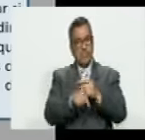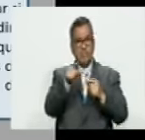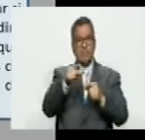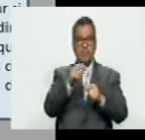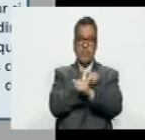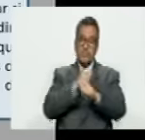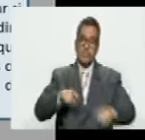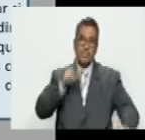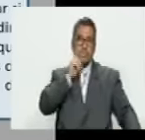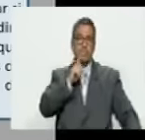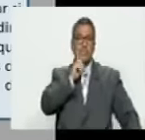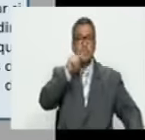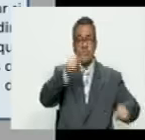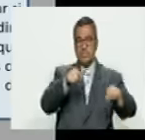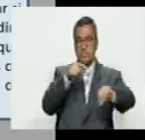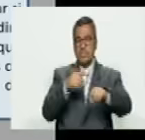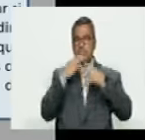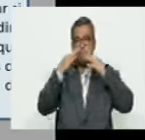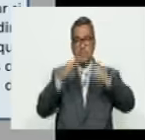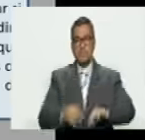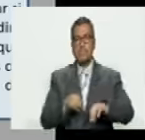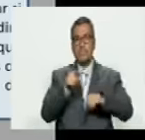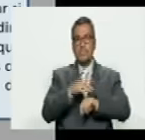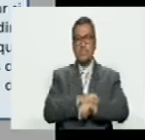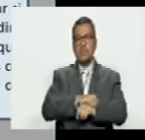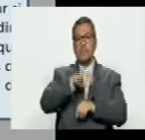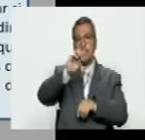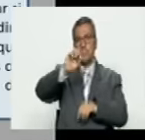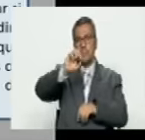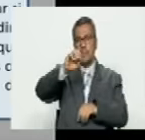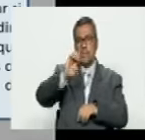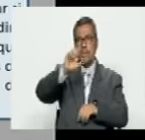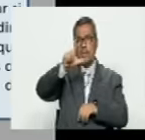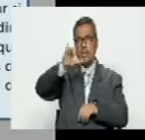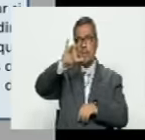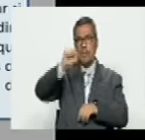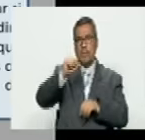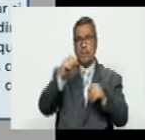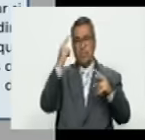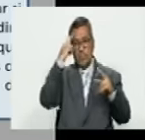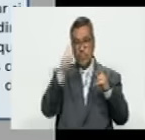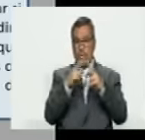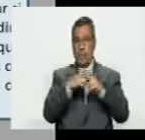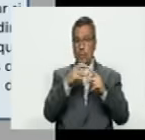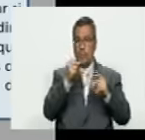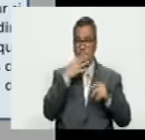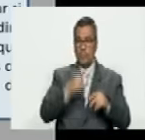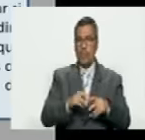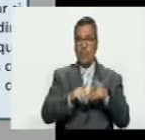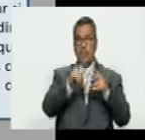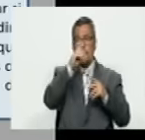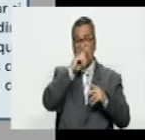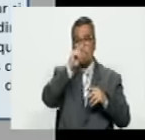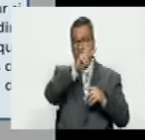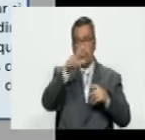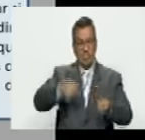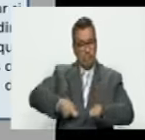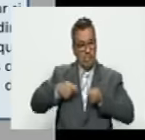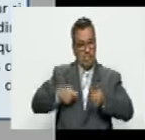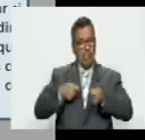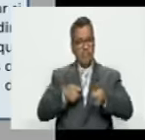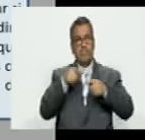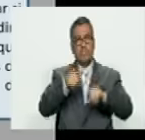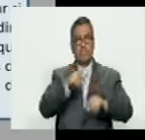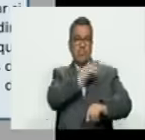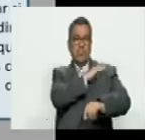un fraude literalmente y claro Elliot Abrams lo interesante es que conoce mucho Venezuela ha estado 20 años atacando Venezuela pero él no está en